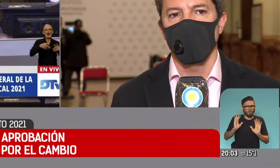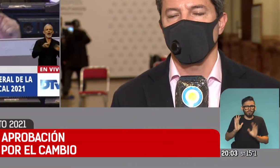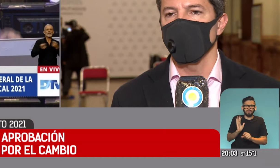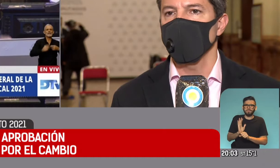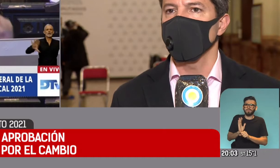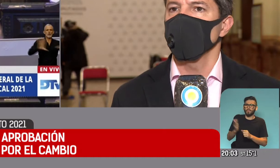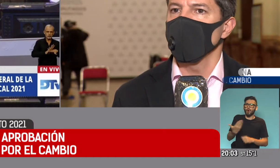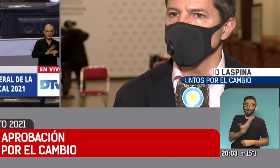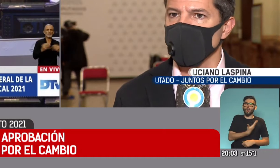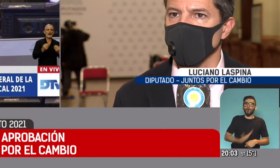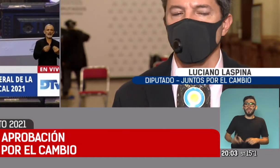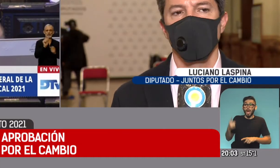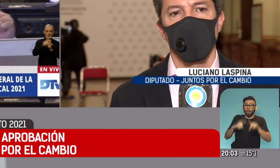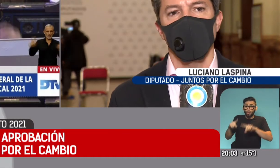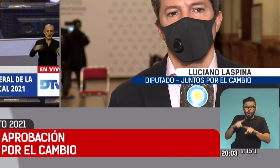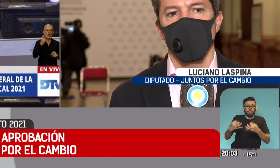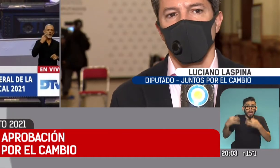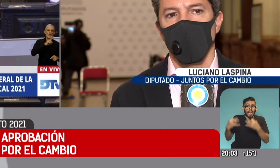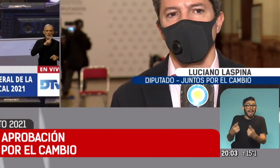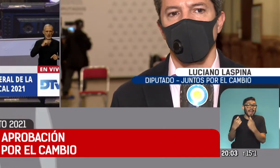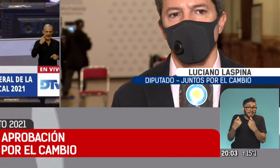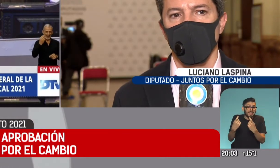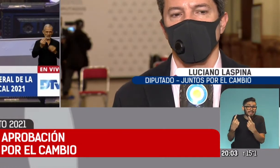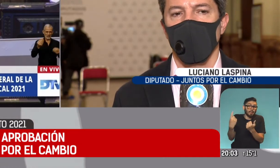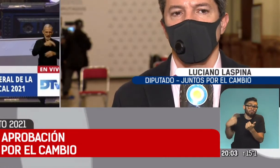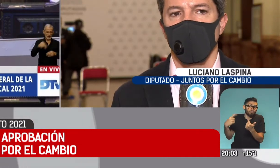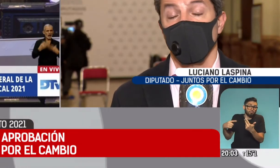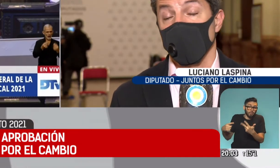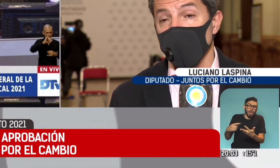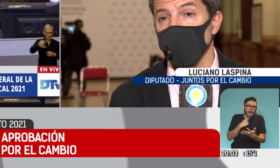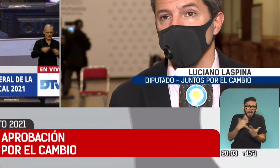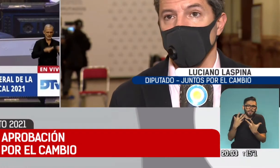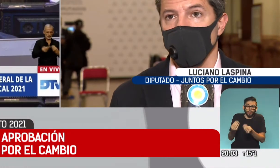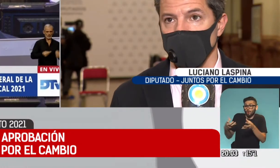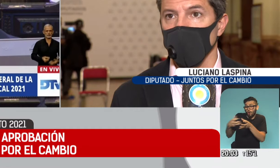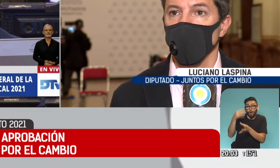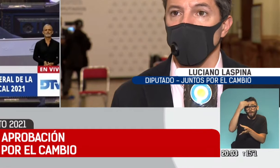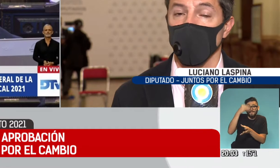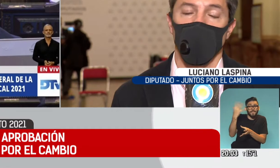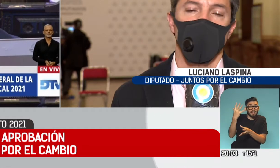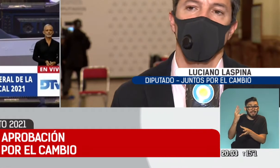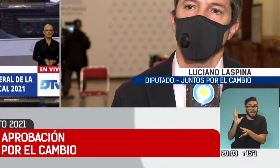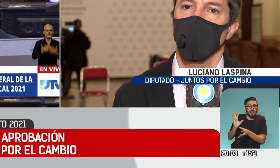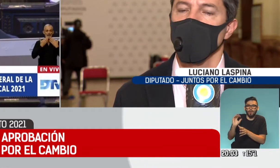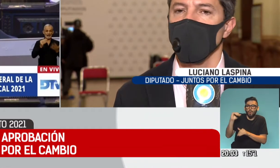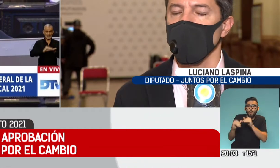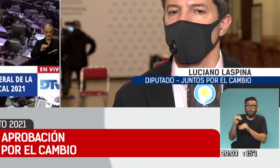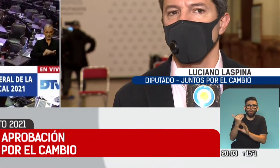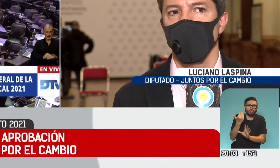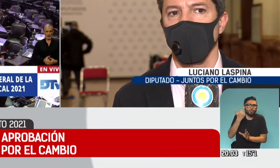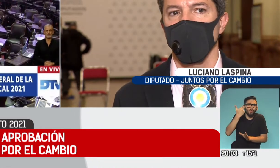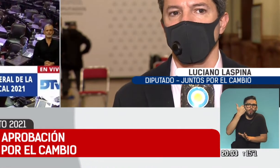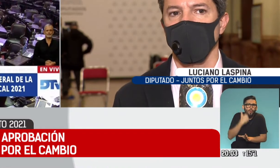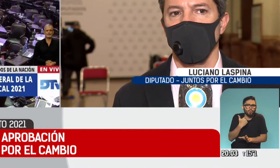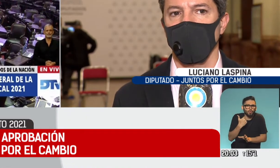las herramientas de gestión que necesita. Y sabemos que el gobierno está, el oficialismo, está bastante justo con los votos y de